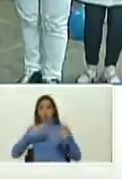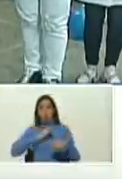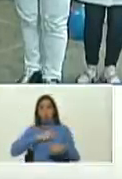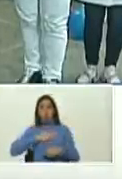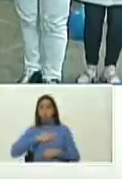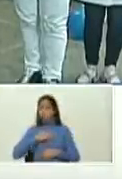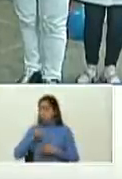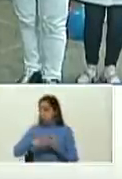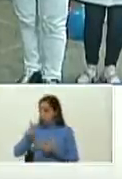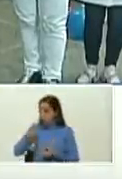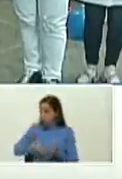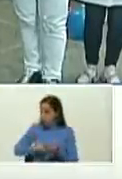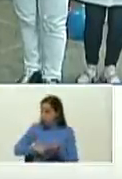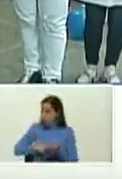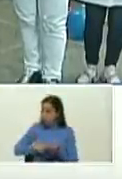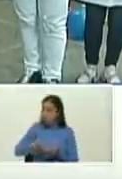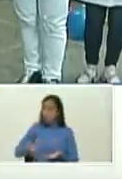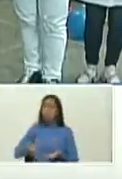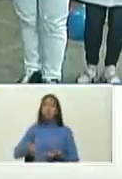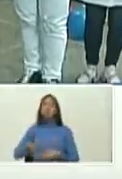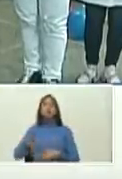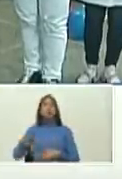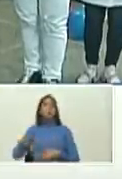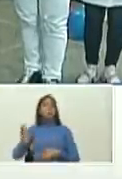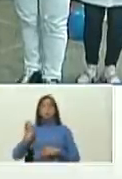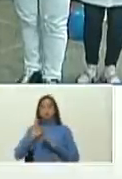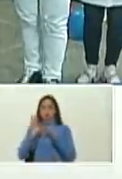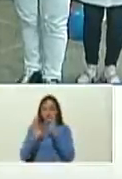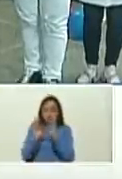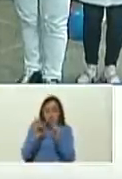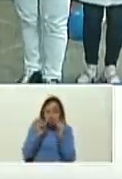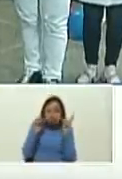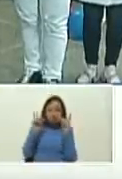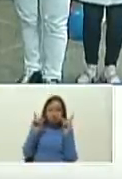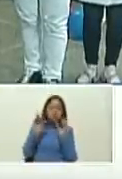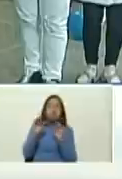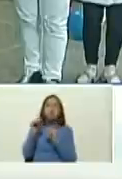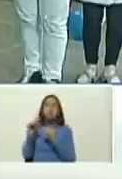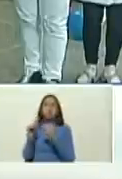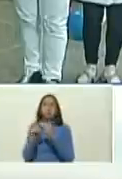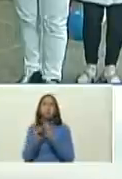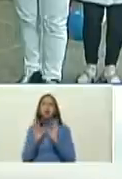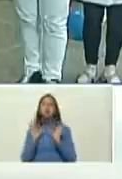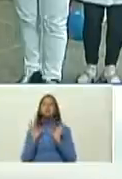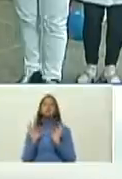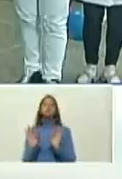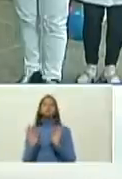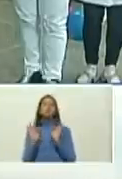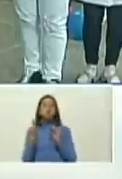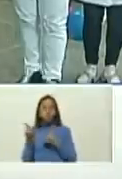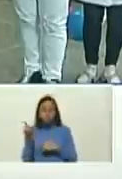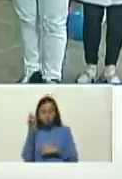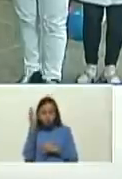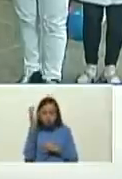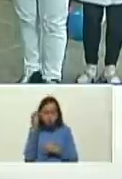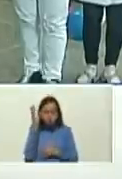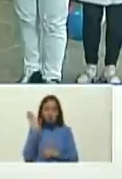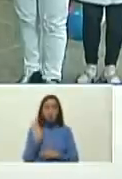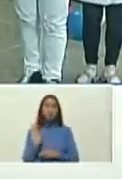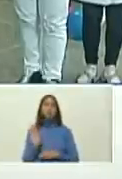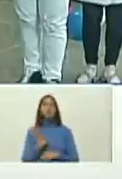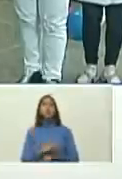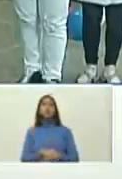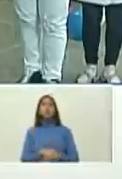¿verdad Silvia? Silvia me tiene una sorpresa yo le dije cuidado con lo que inventes Silvia